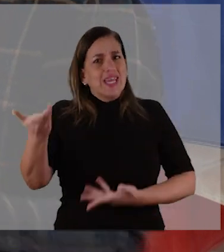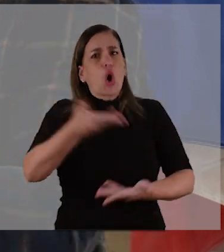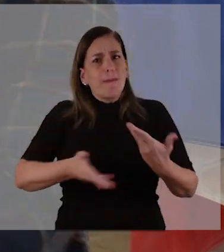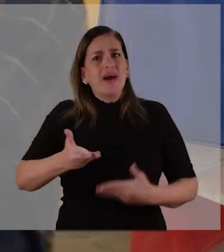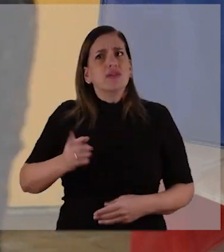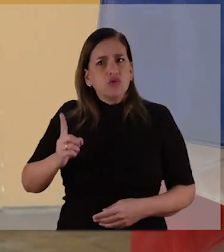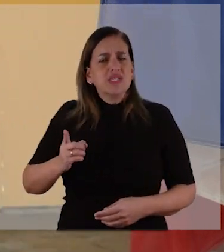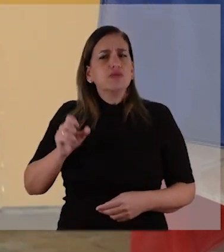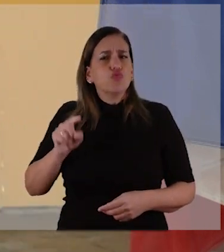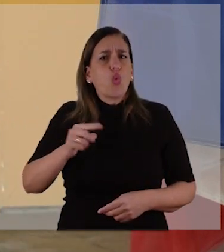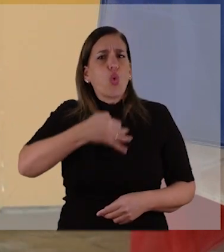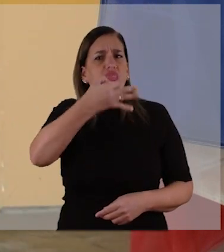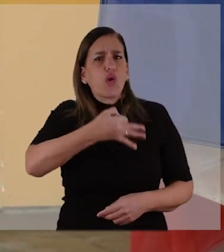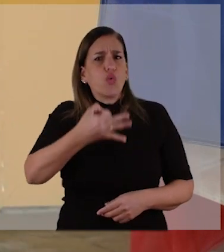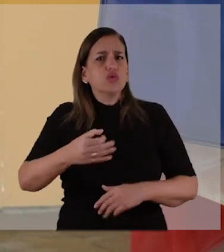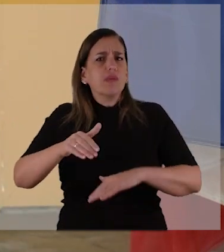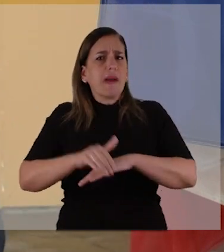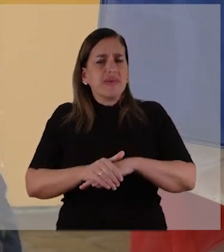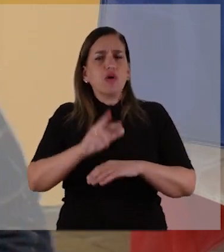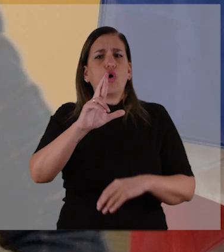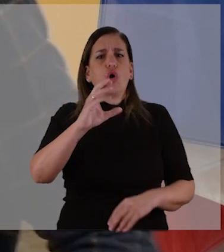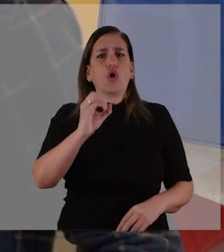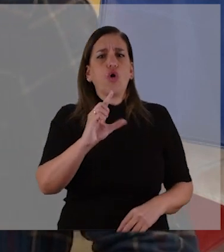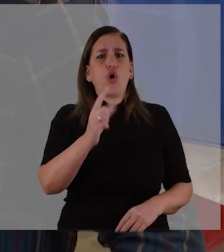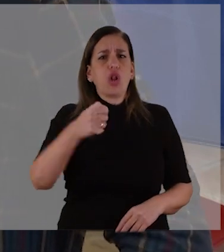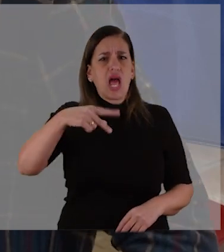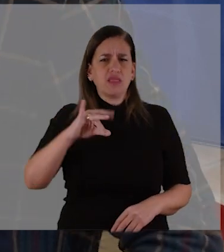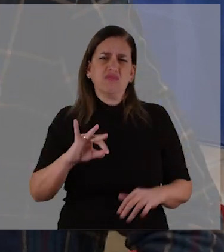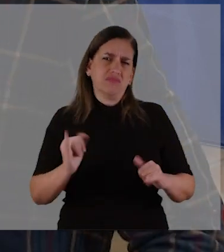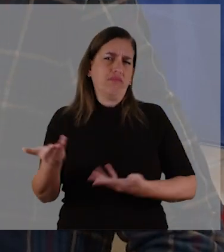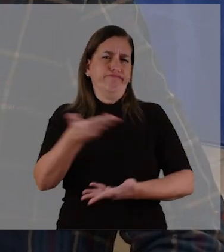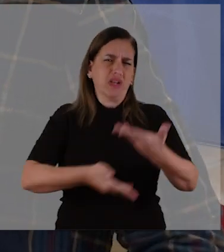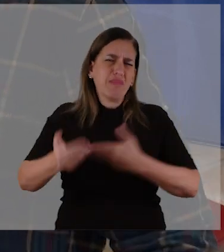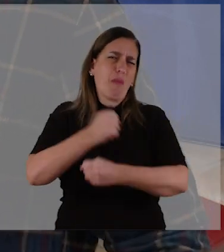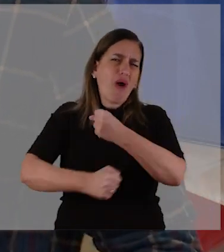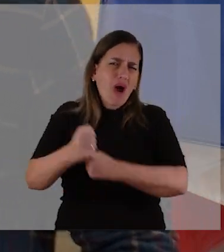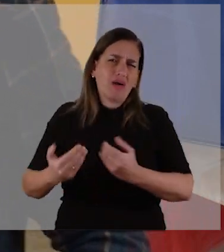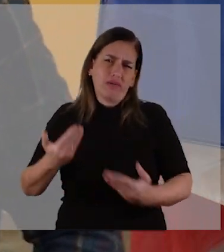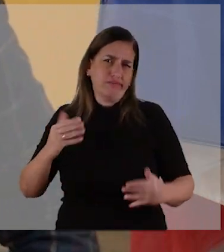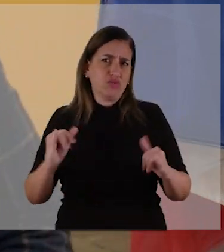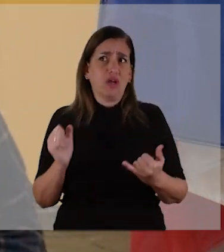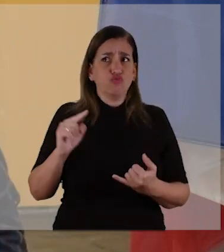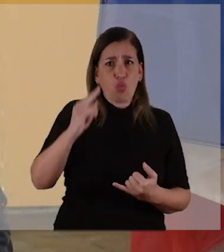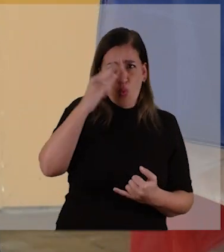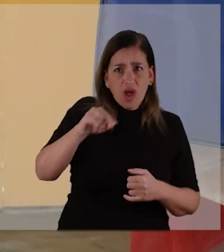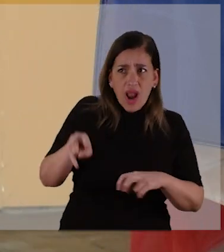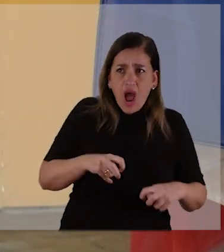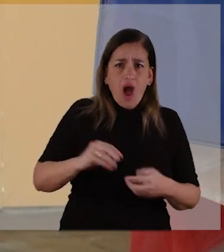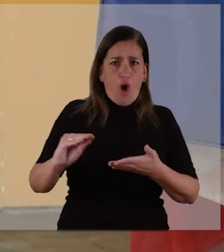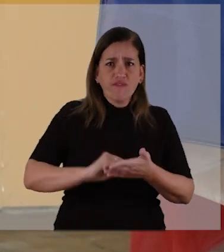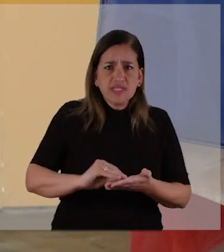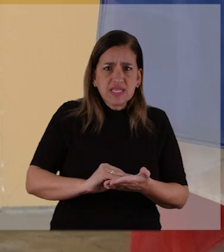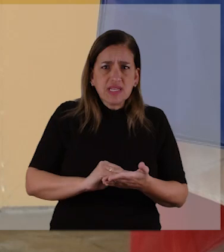Y entonces, yo comparto el discurso totalmente de mi amigo Erick Rolando, con el cual intercambiamos hace muchísimos años,